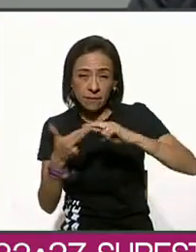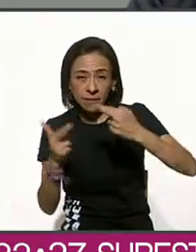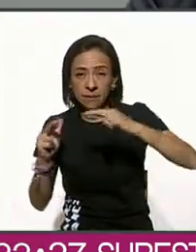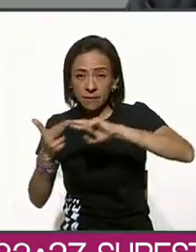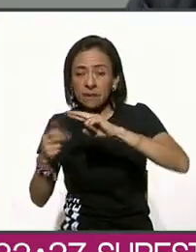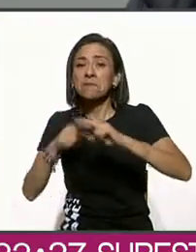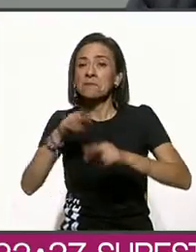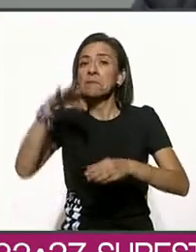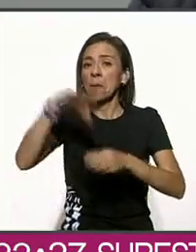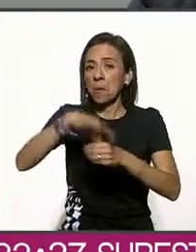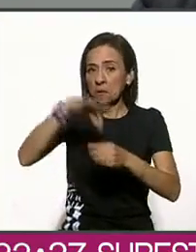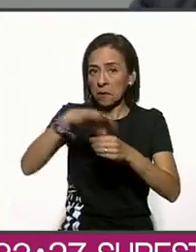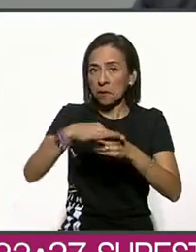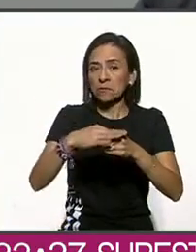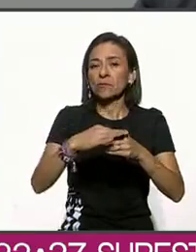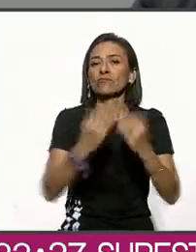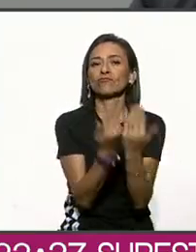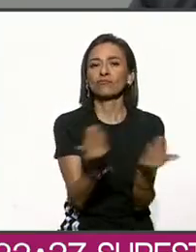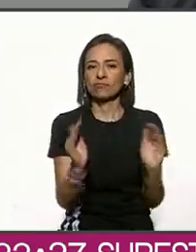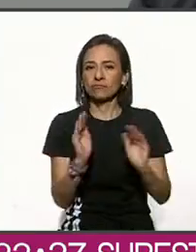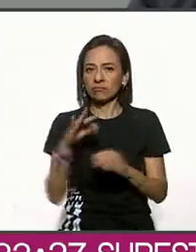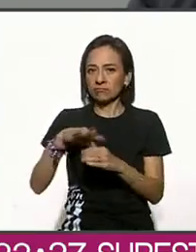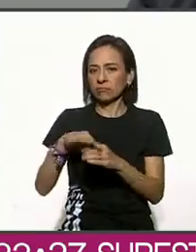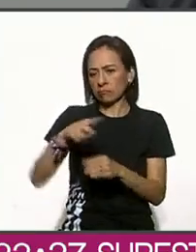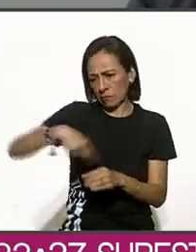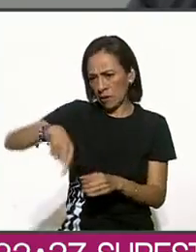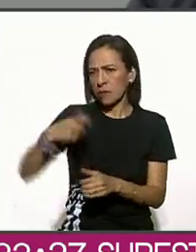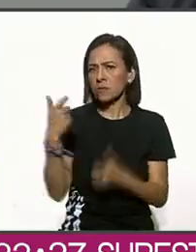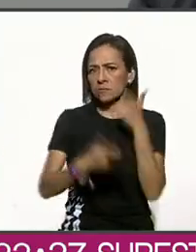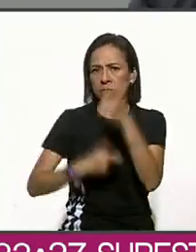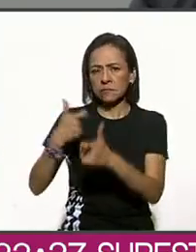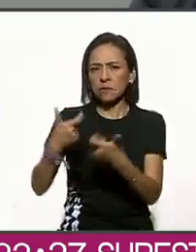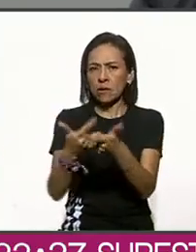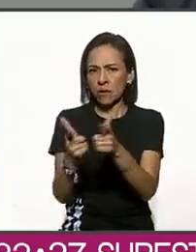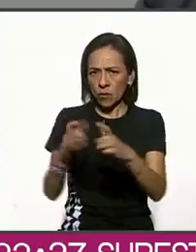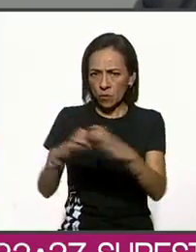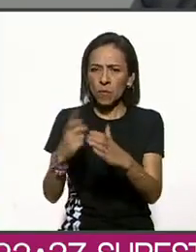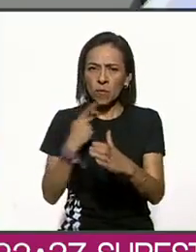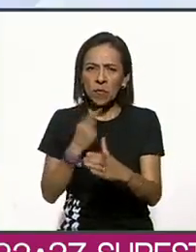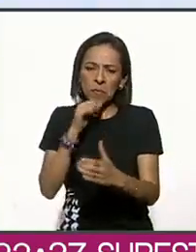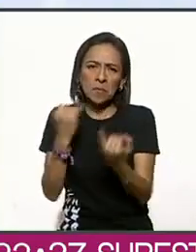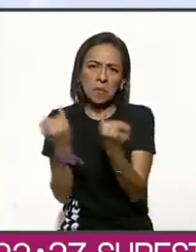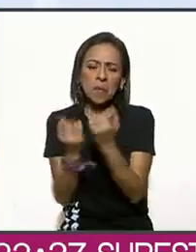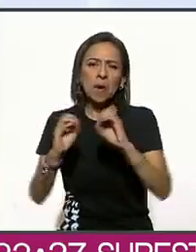financiada por los partidos opositores y organizaciones de la sociedad civil.